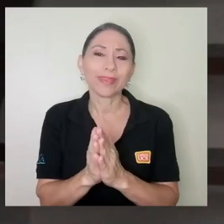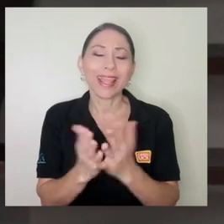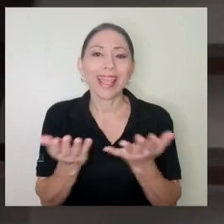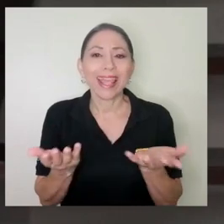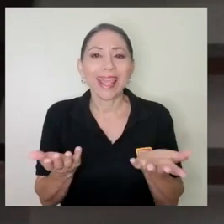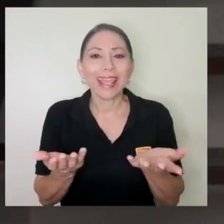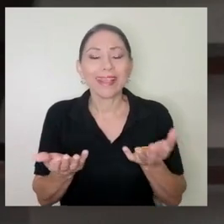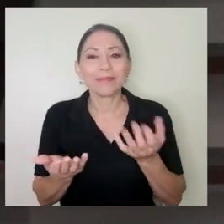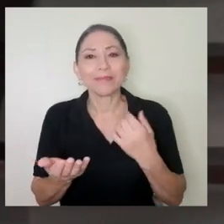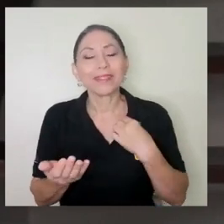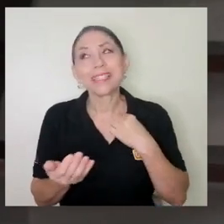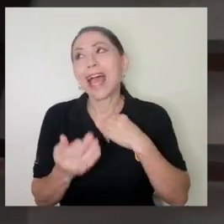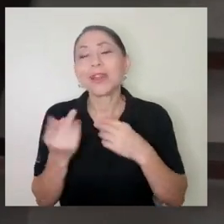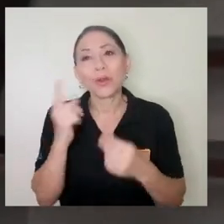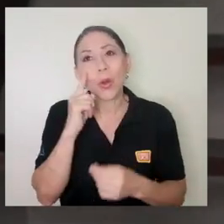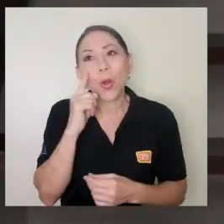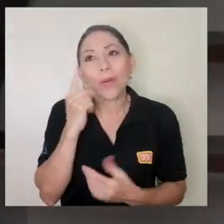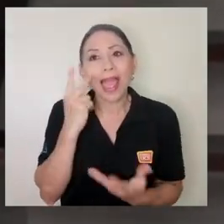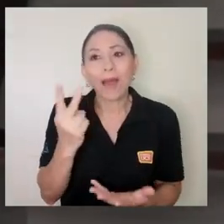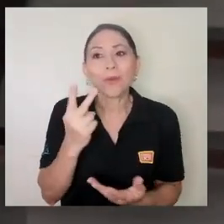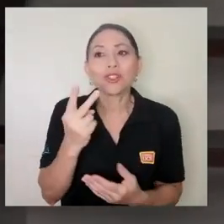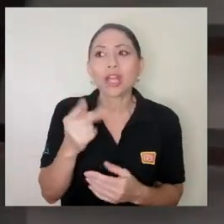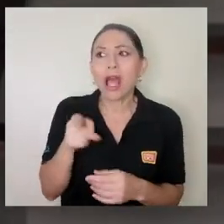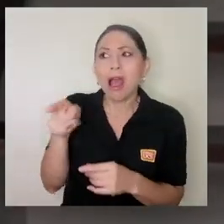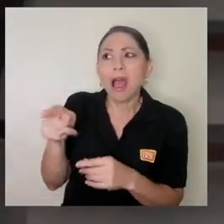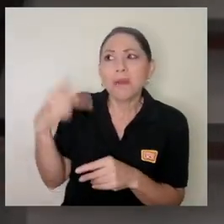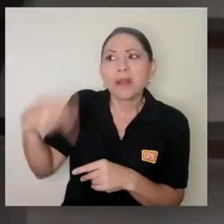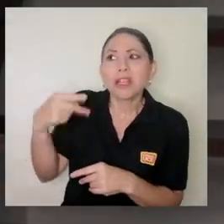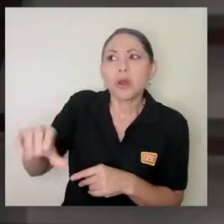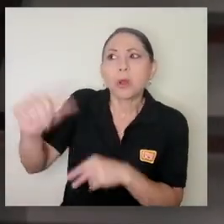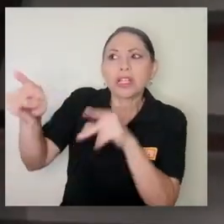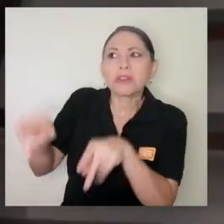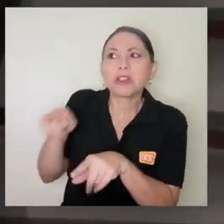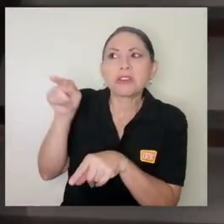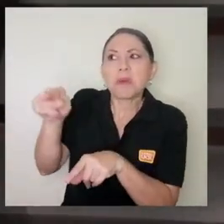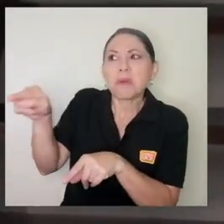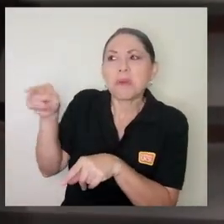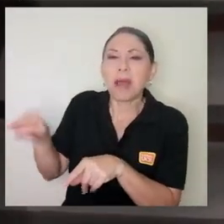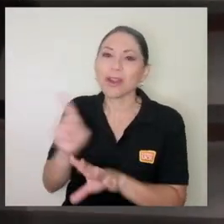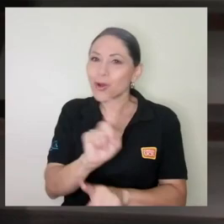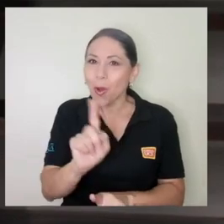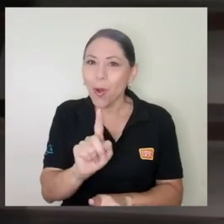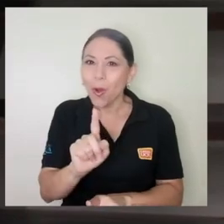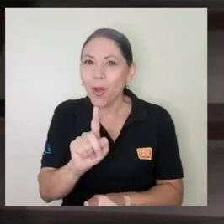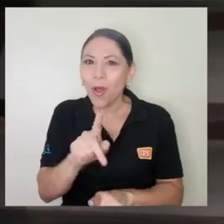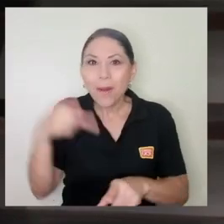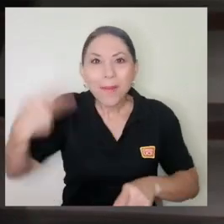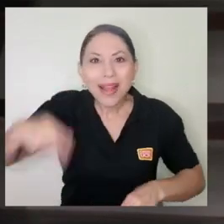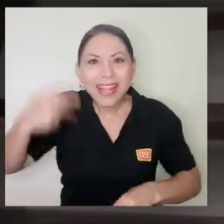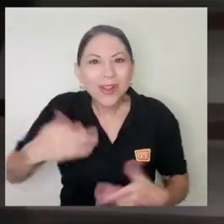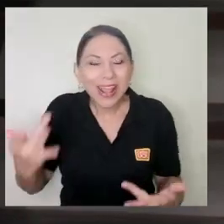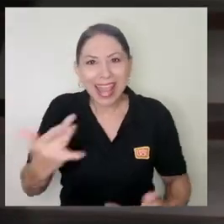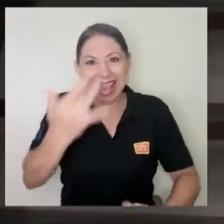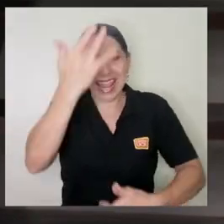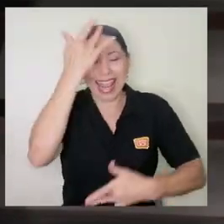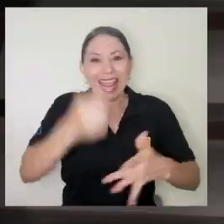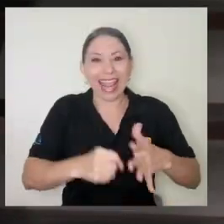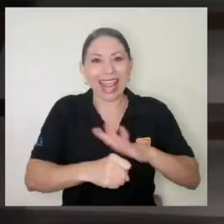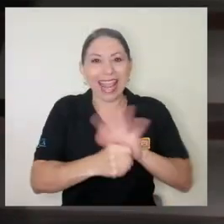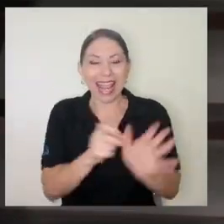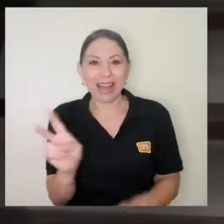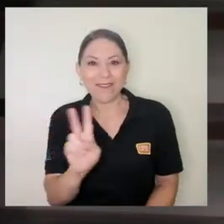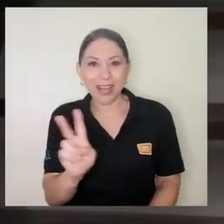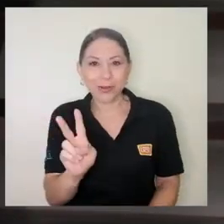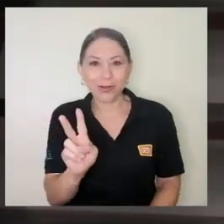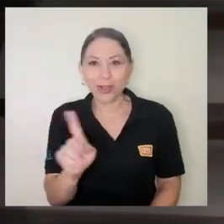digamos lo que la amenaza en nosotros y entender que la amenaza es el virus no son las personas las personas no son una amenaza es